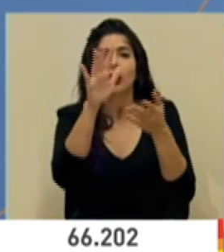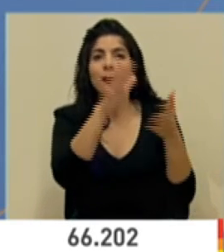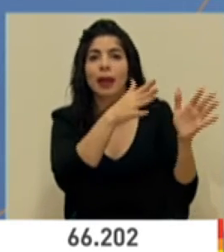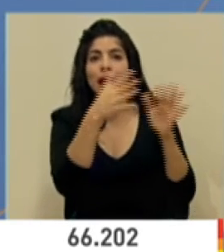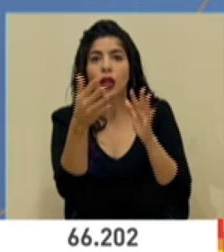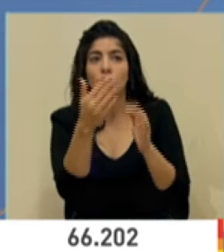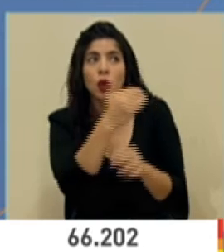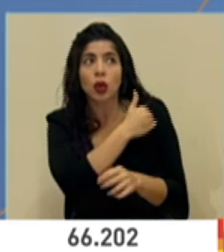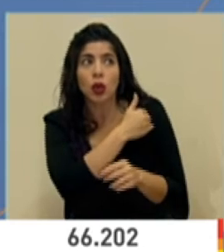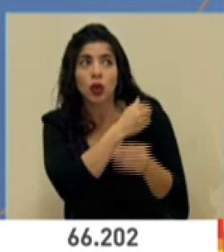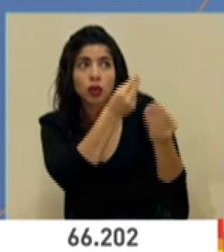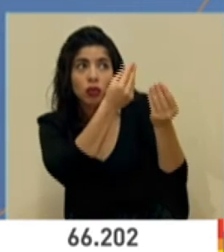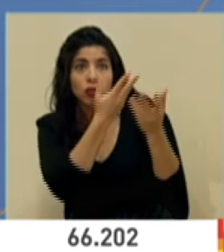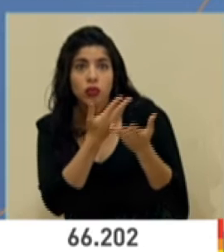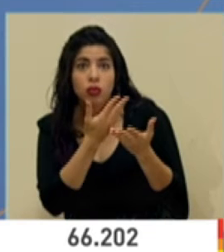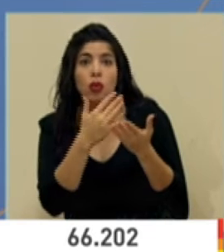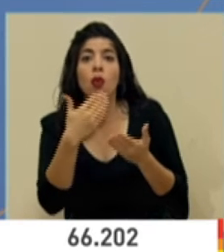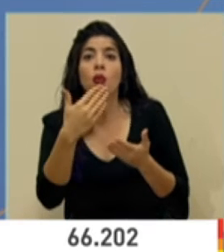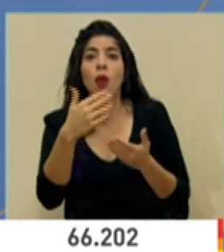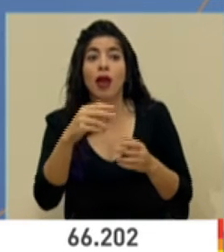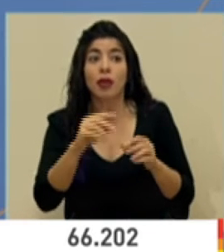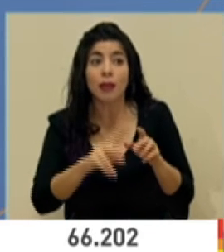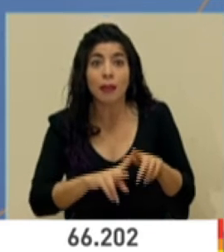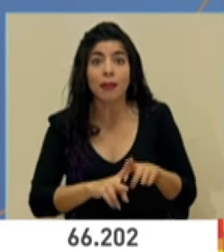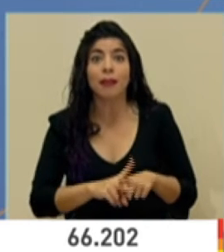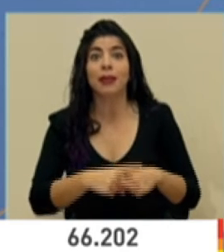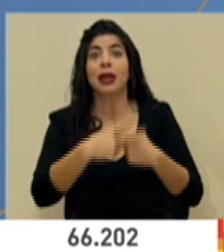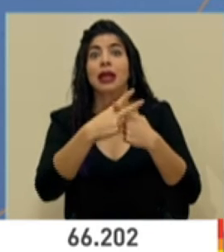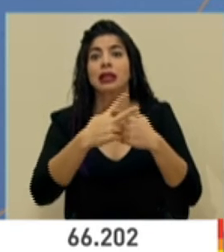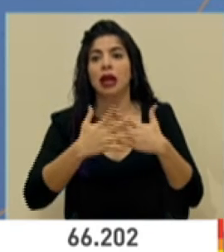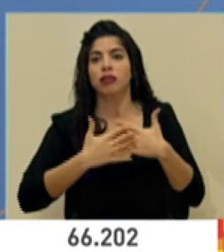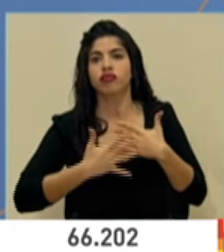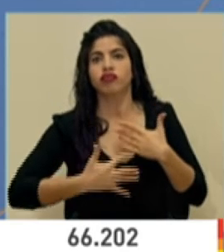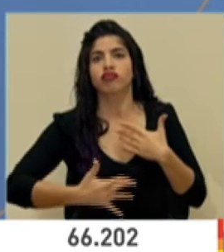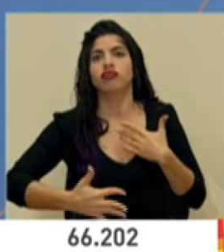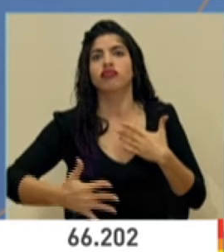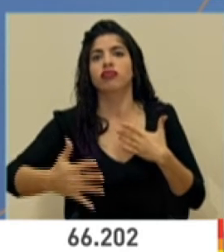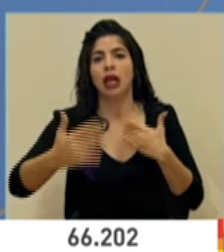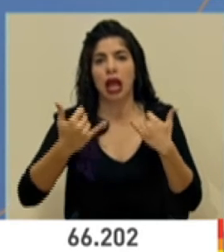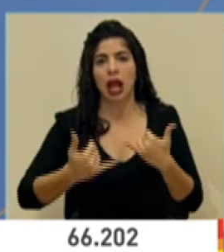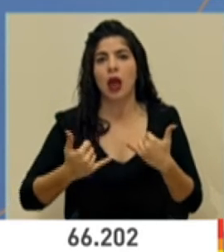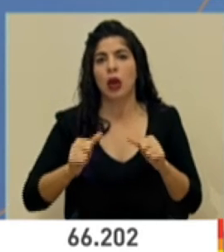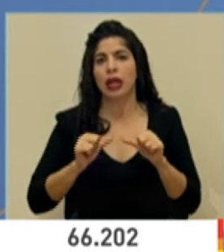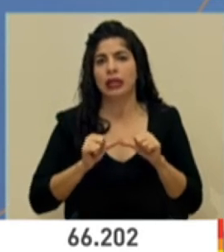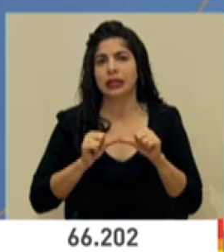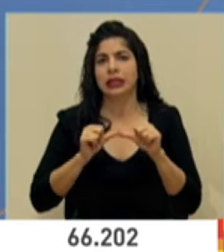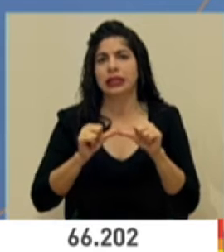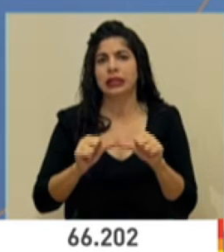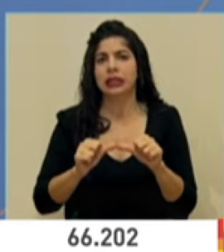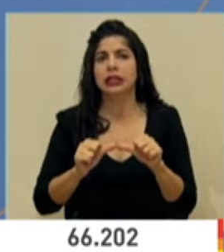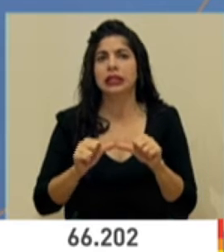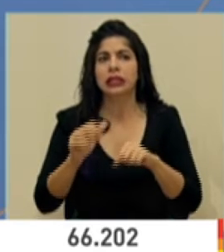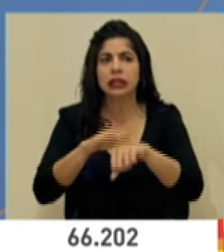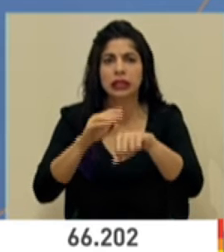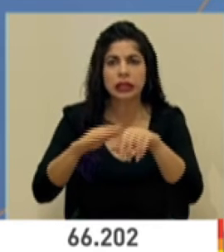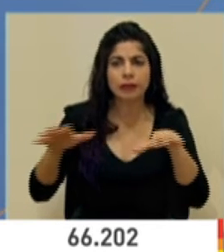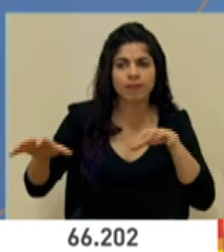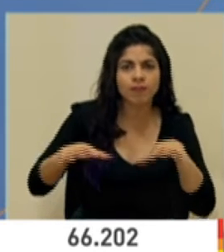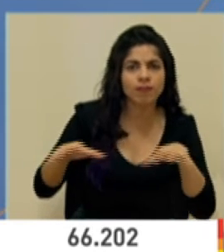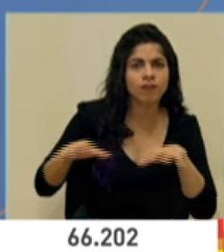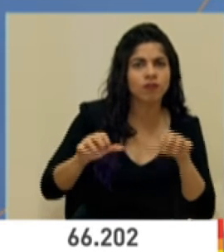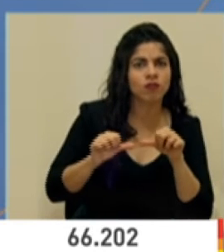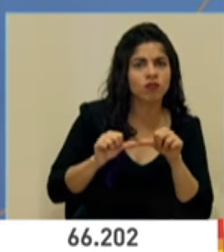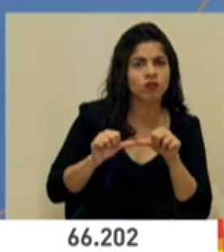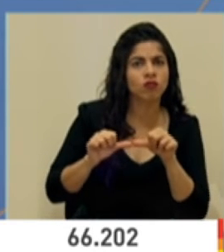nos haga llegar a partir de esta activación, donde permaneceremos en convocatoria y activación